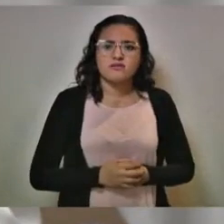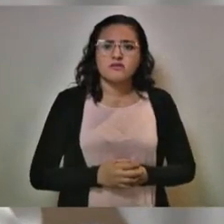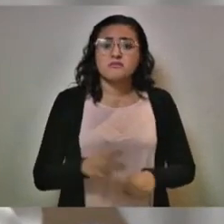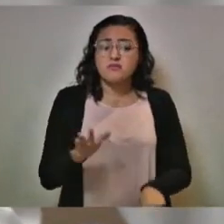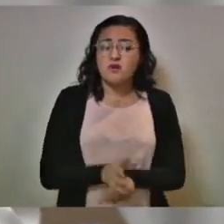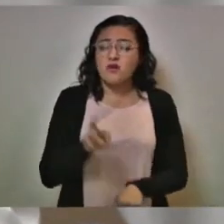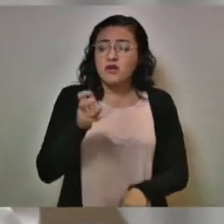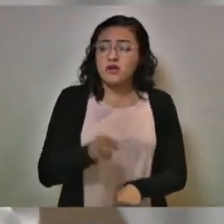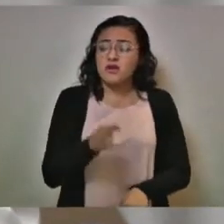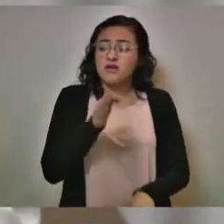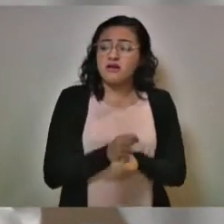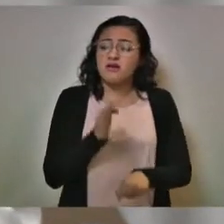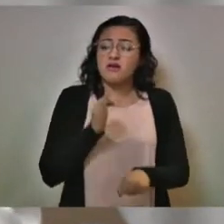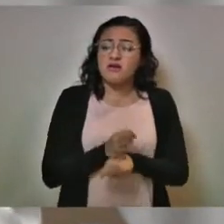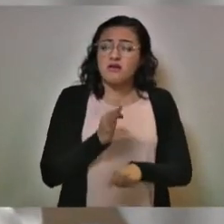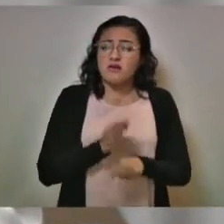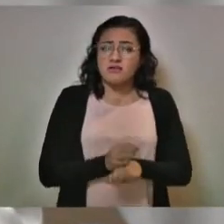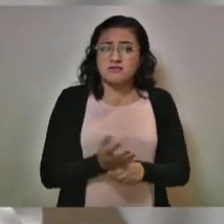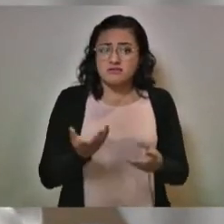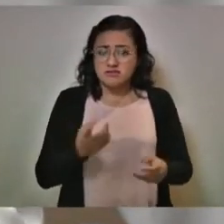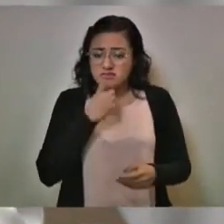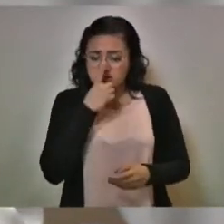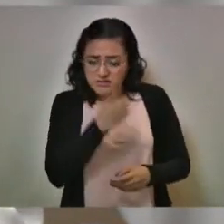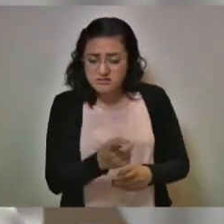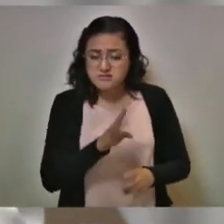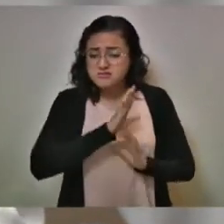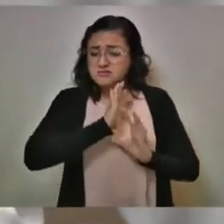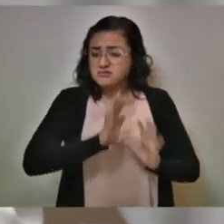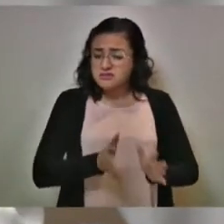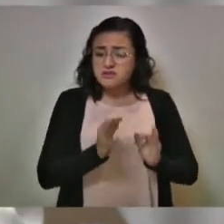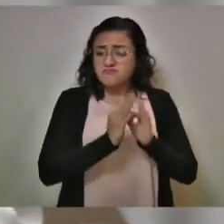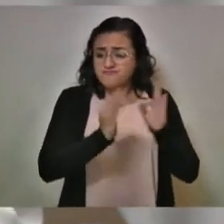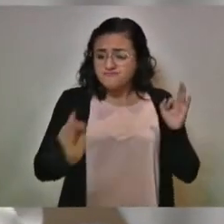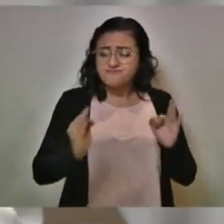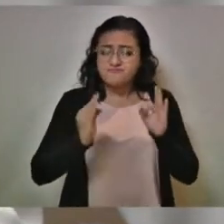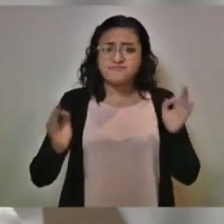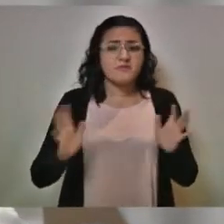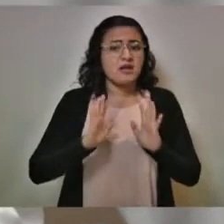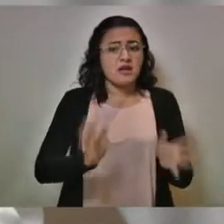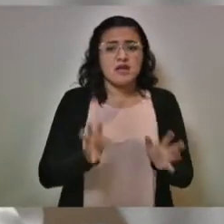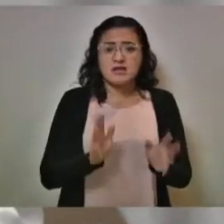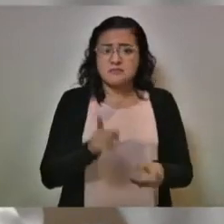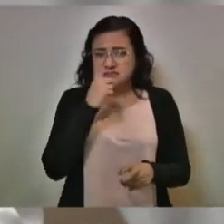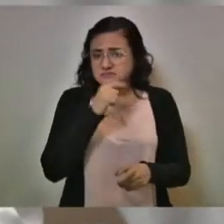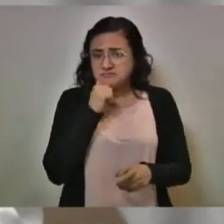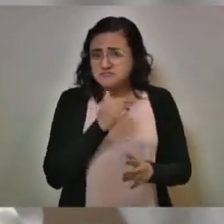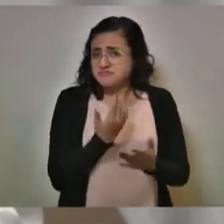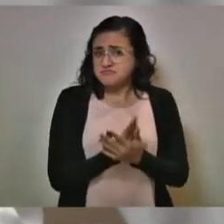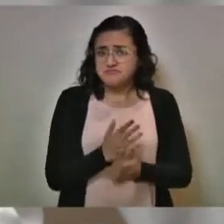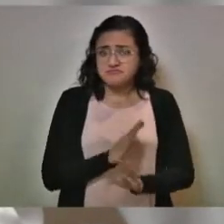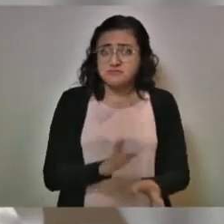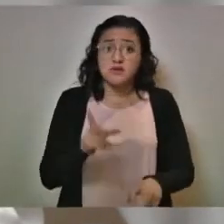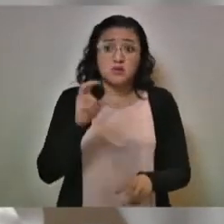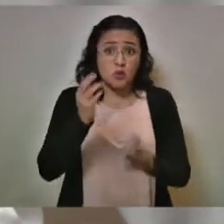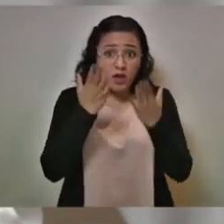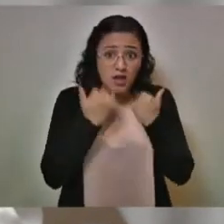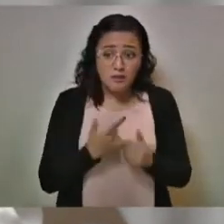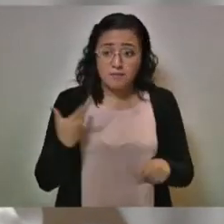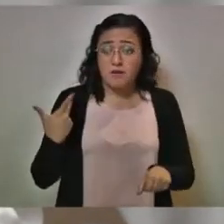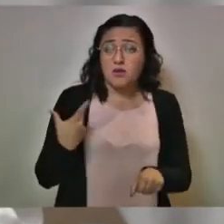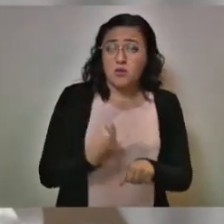Por eso la sana distancia se queda, se queda hasta que no haya una vacuna